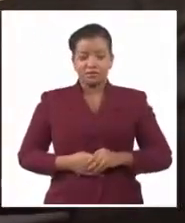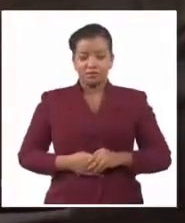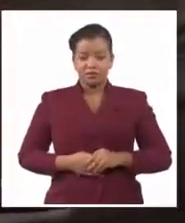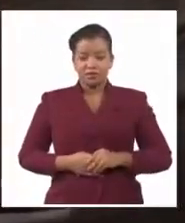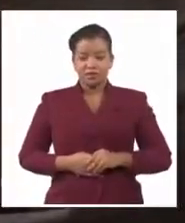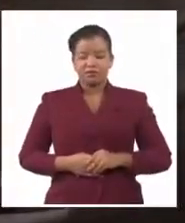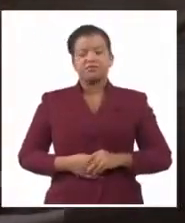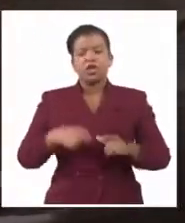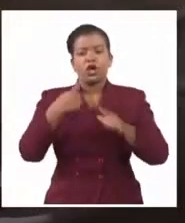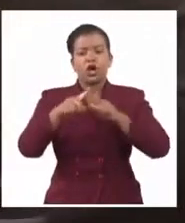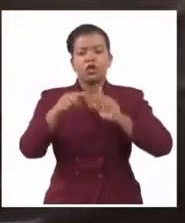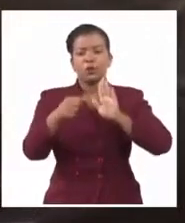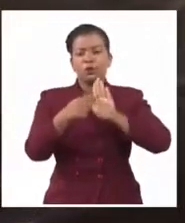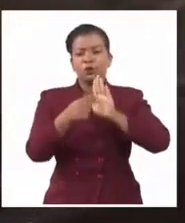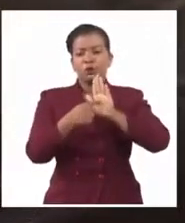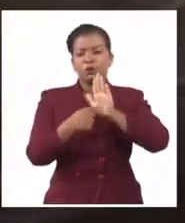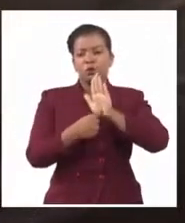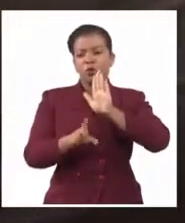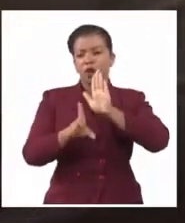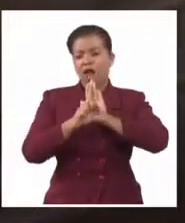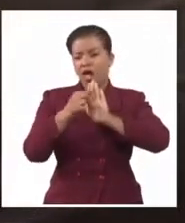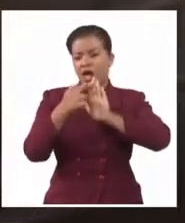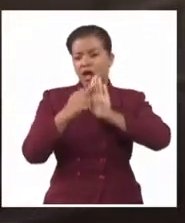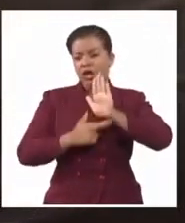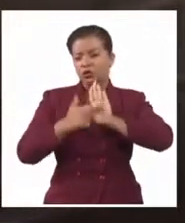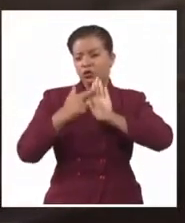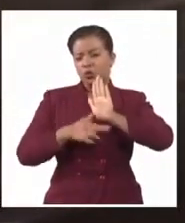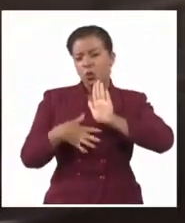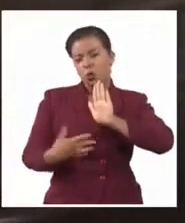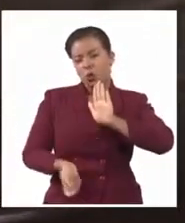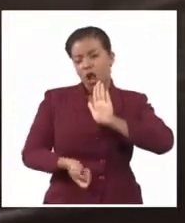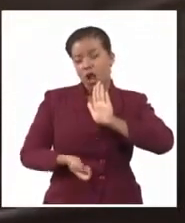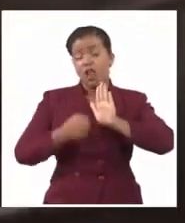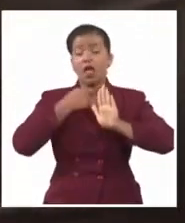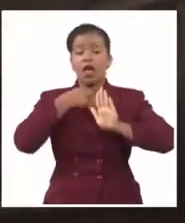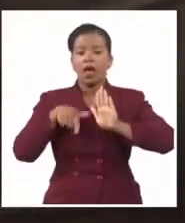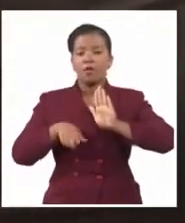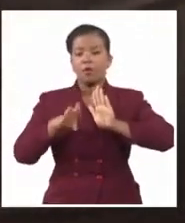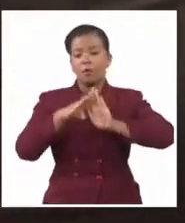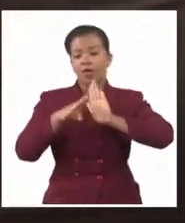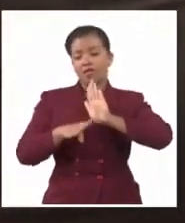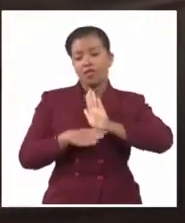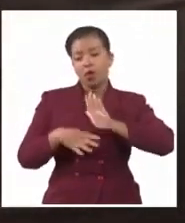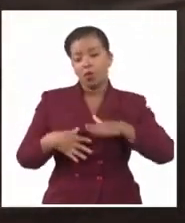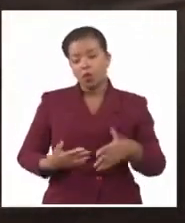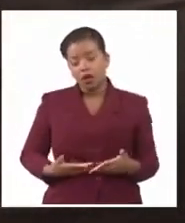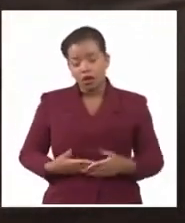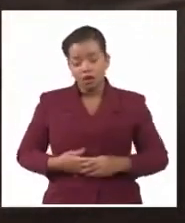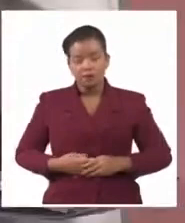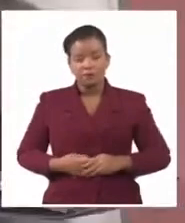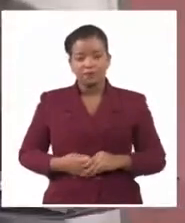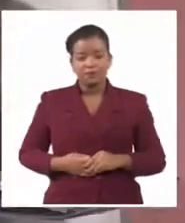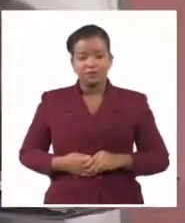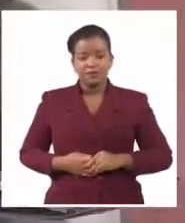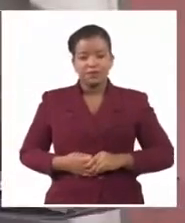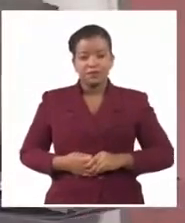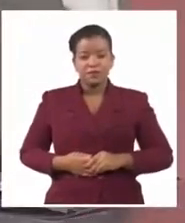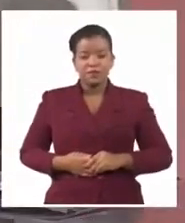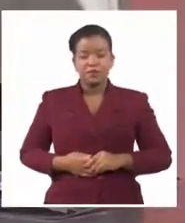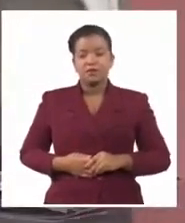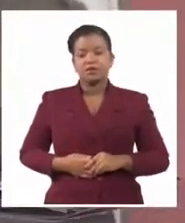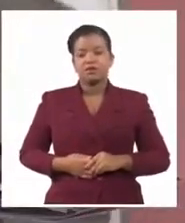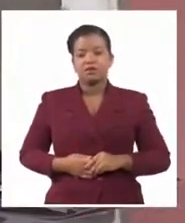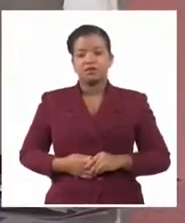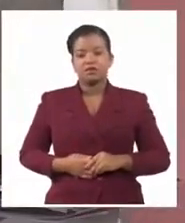elementos recoge la resolución como las reglas para esas importaciones no comerciales? Bueno, Randy, aquí hay algunos